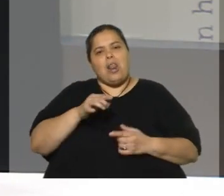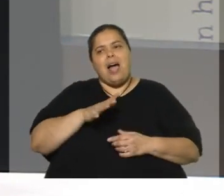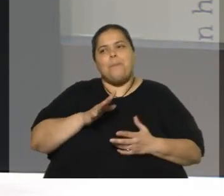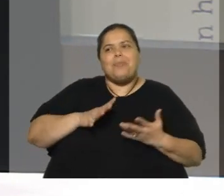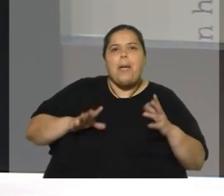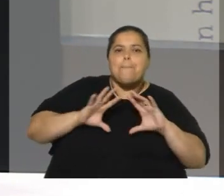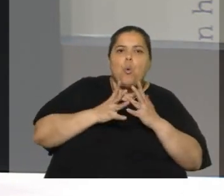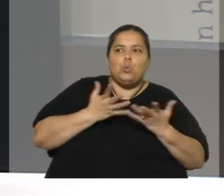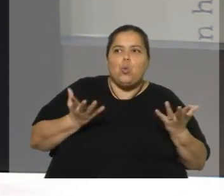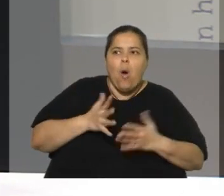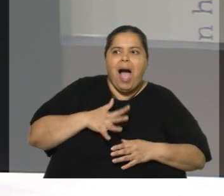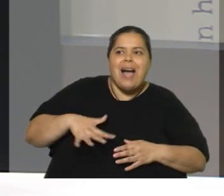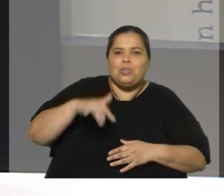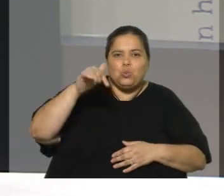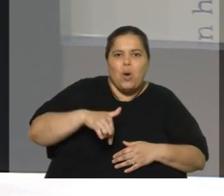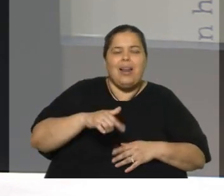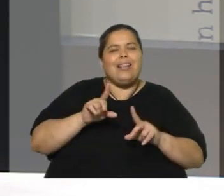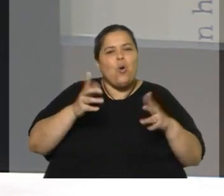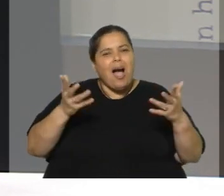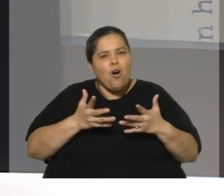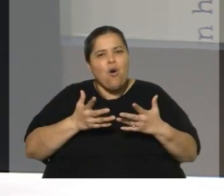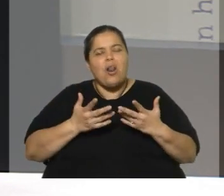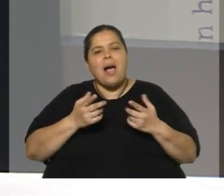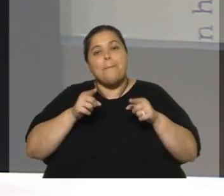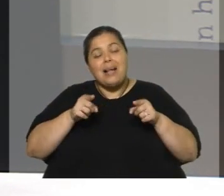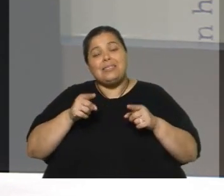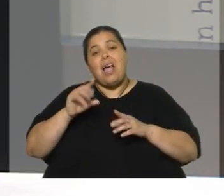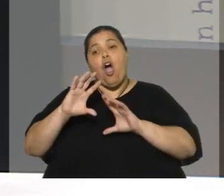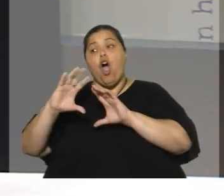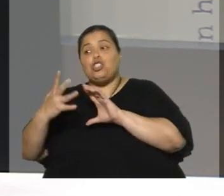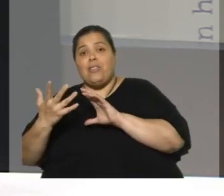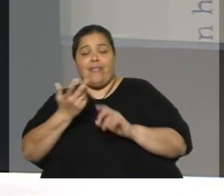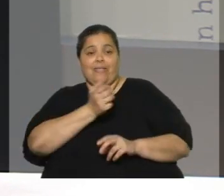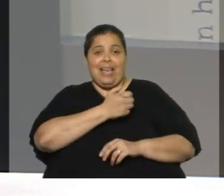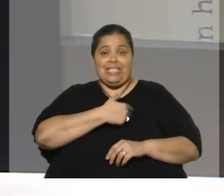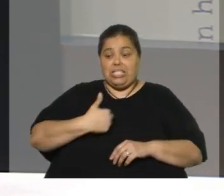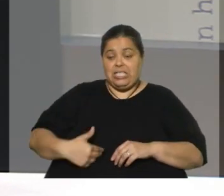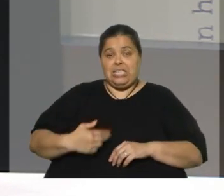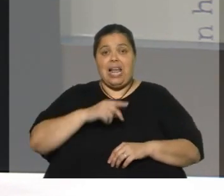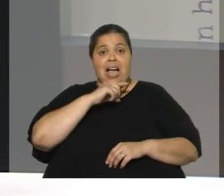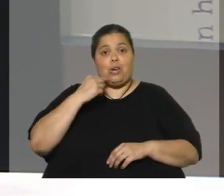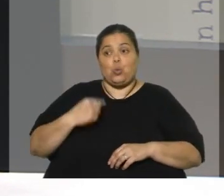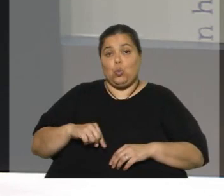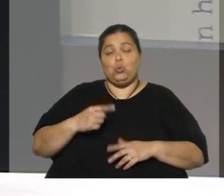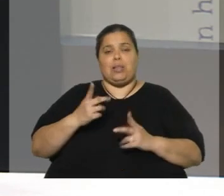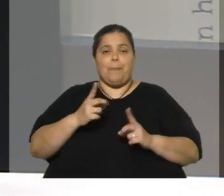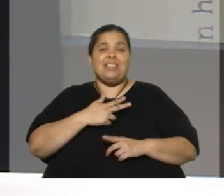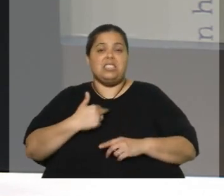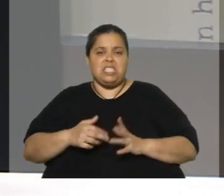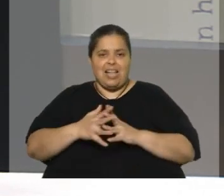que se han tensado muchísimo entre el occidente y China y Rusia, pero fundamentalmente entre China y Estados Unidos,